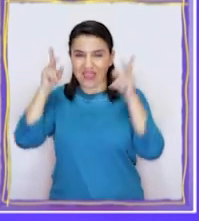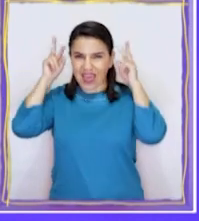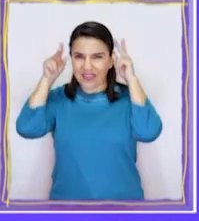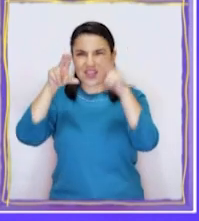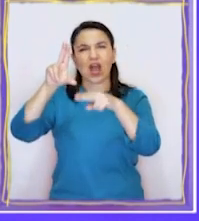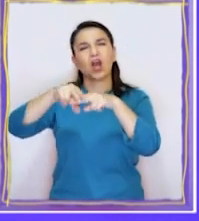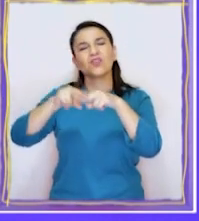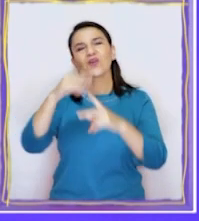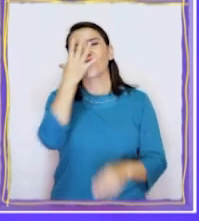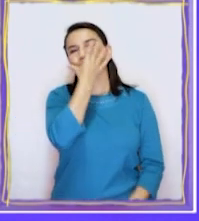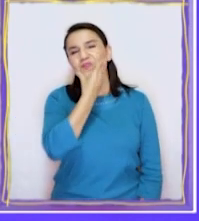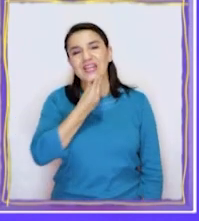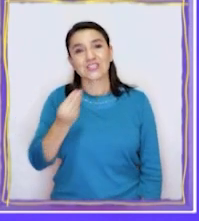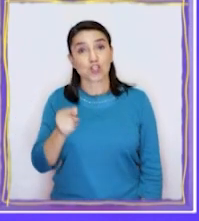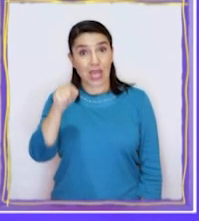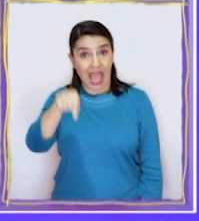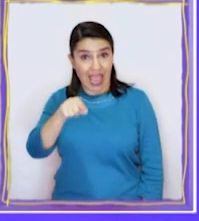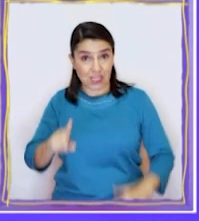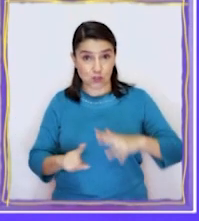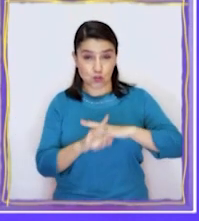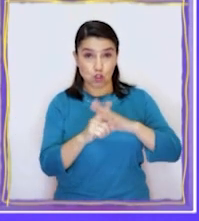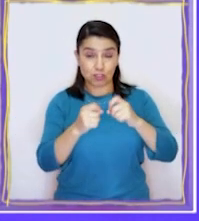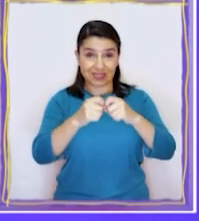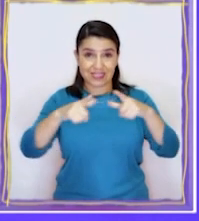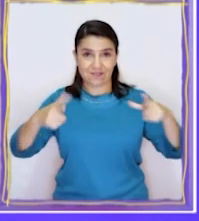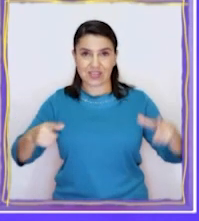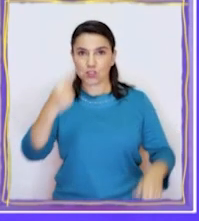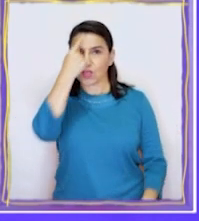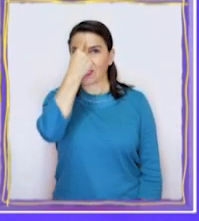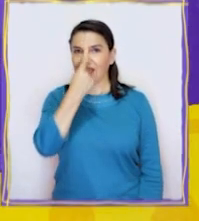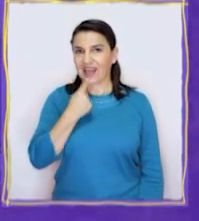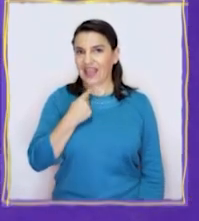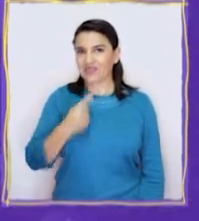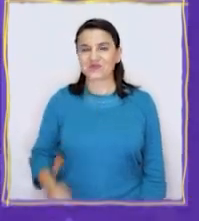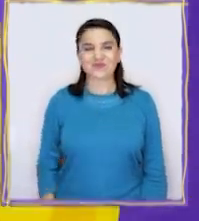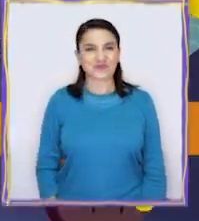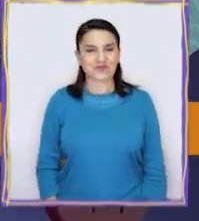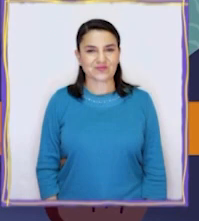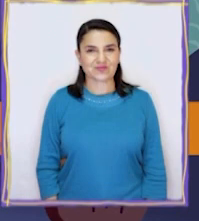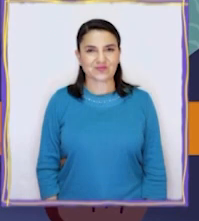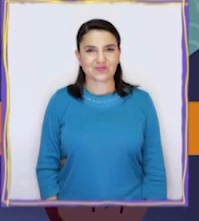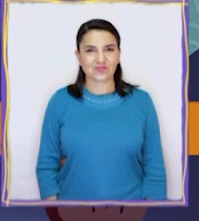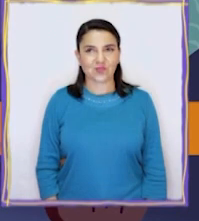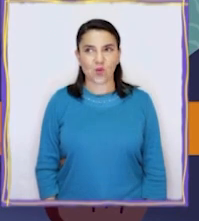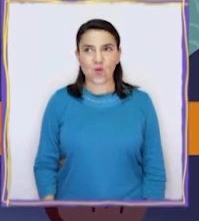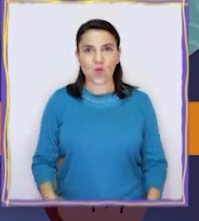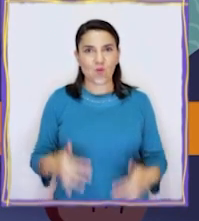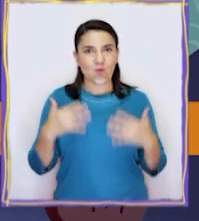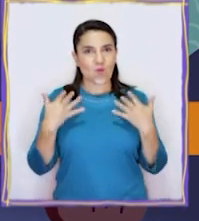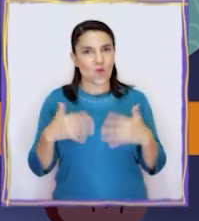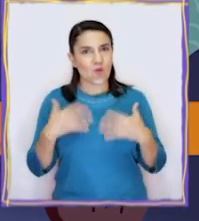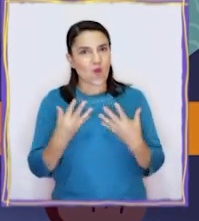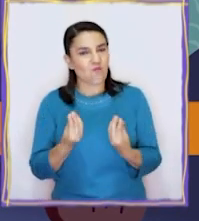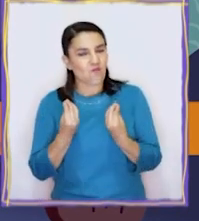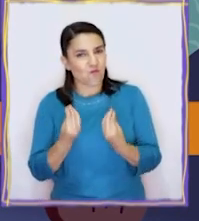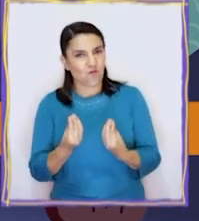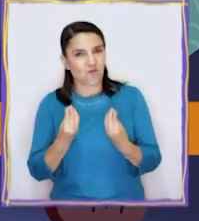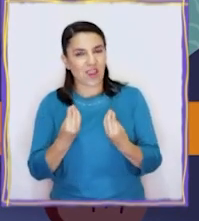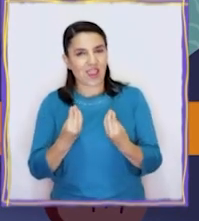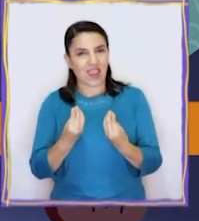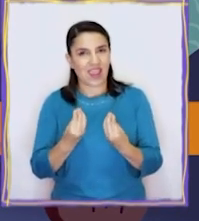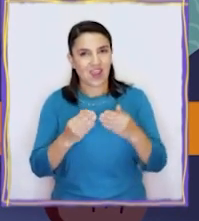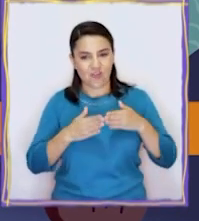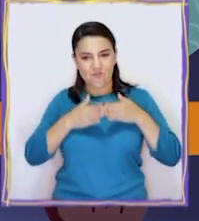una ciudad muy antigua y preciosa. Fue ahí donde nació la civilización griega. ¡Qué bueno estuvo